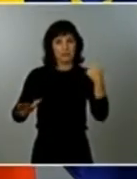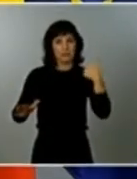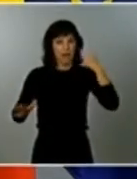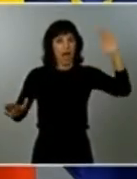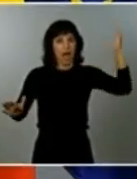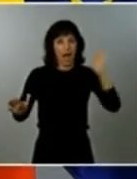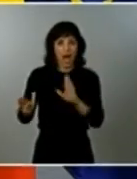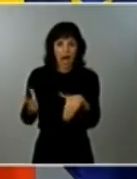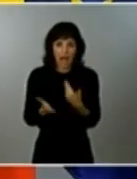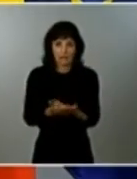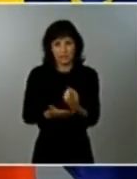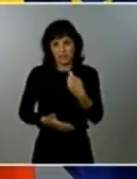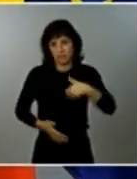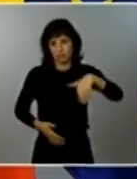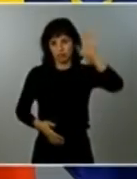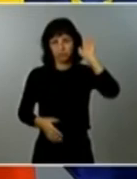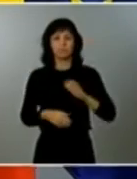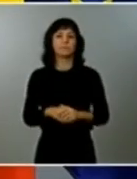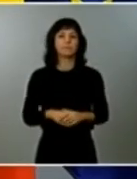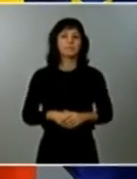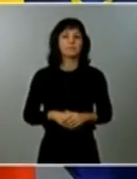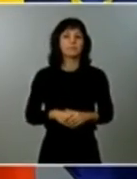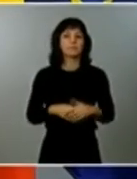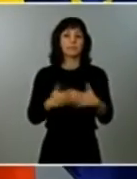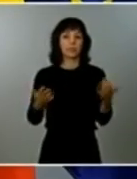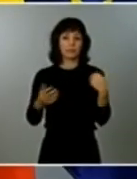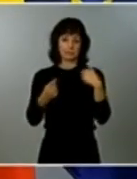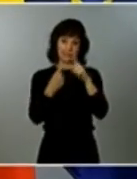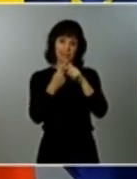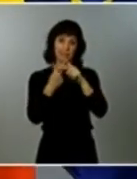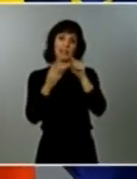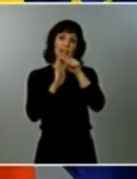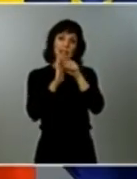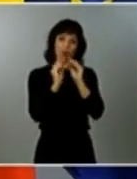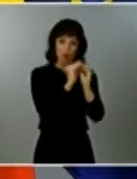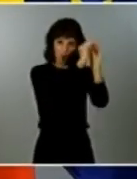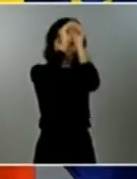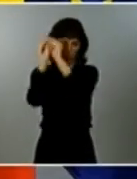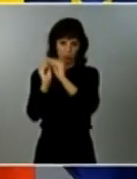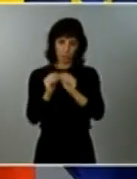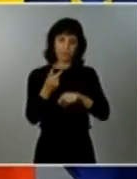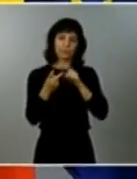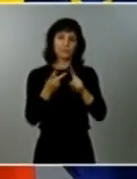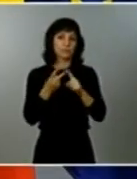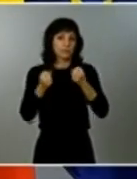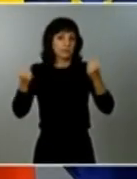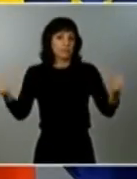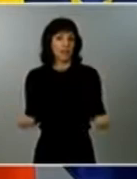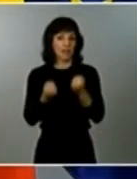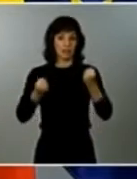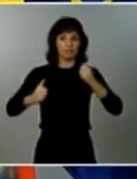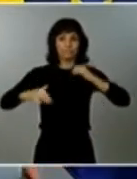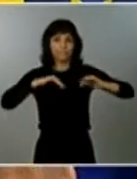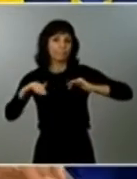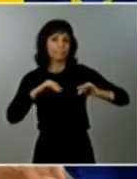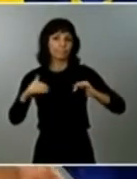Esta petición del Ejecutivo ha defendido las medidas que pueden tomar las autonomías dentro de este estado de alarma